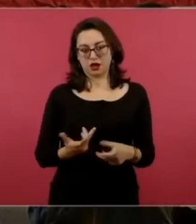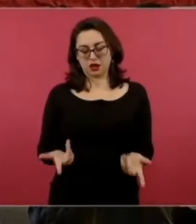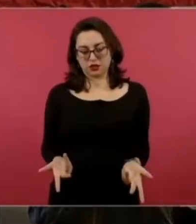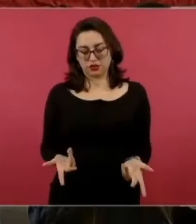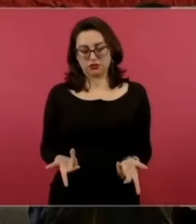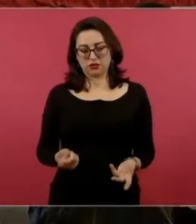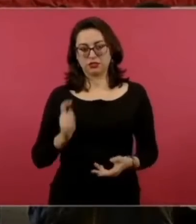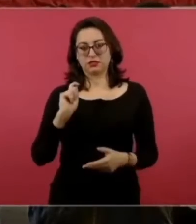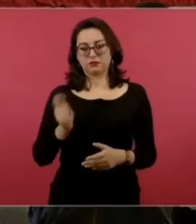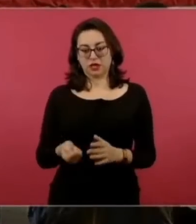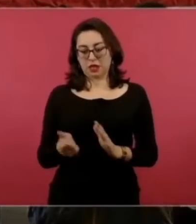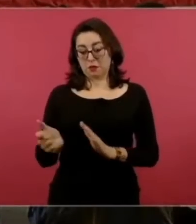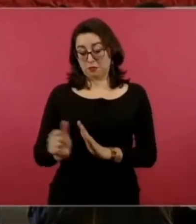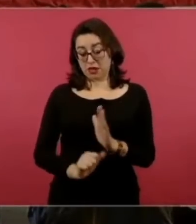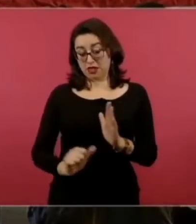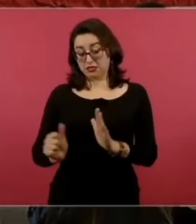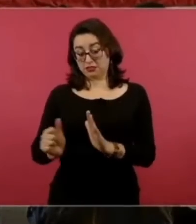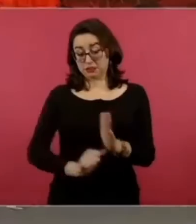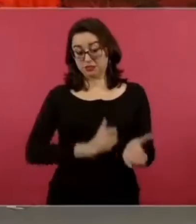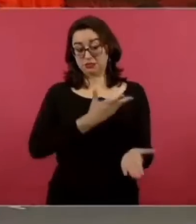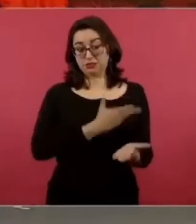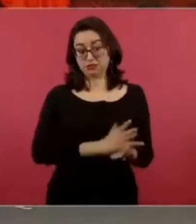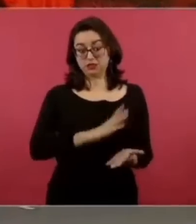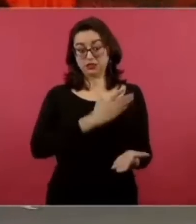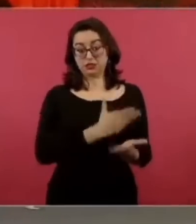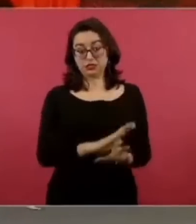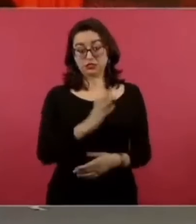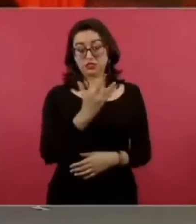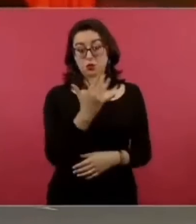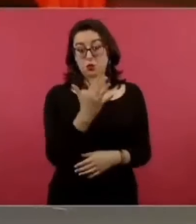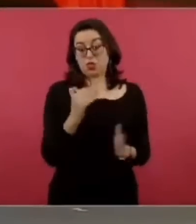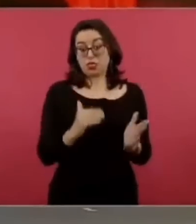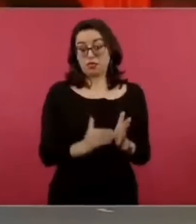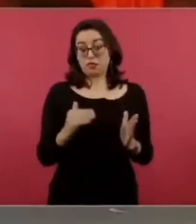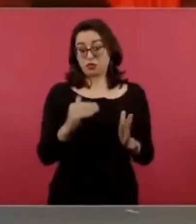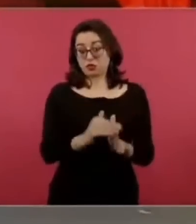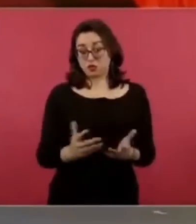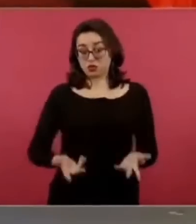por mes como no van a estar enojados